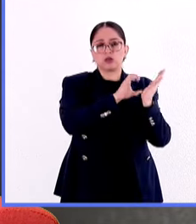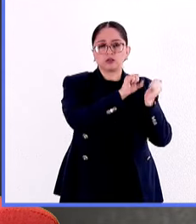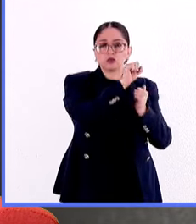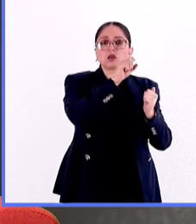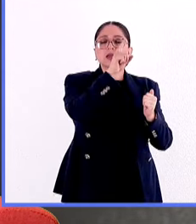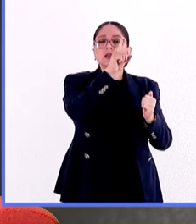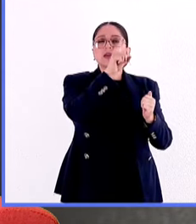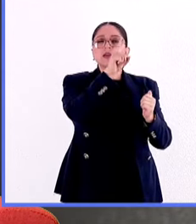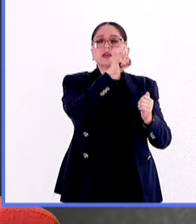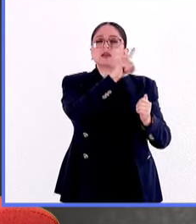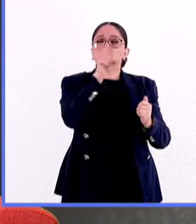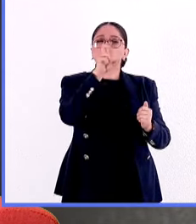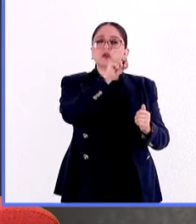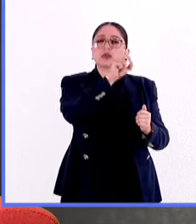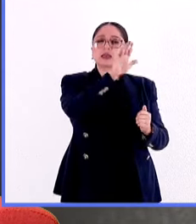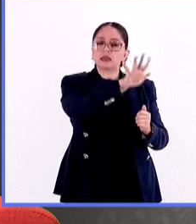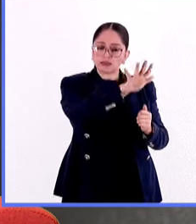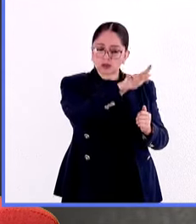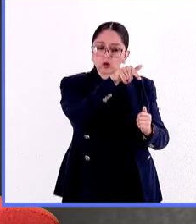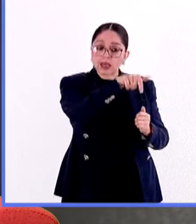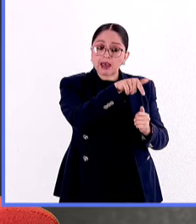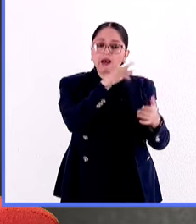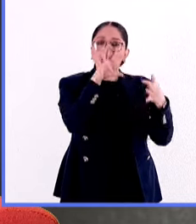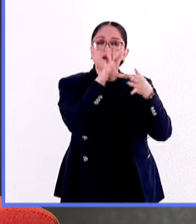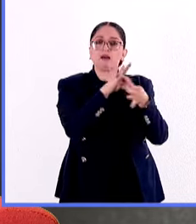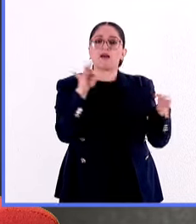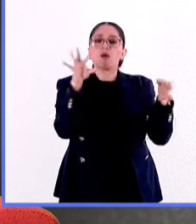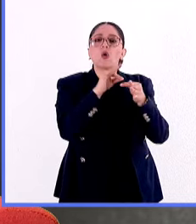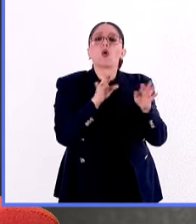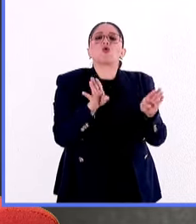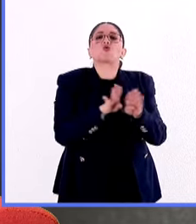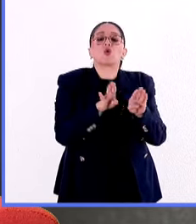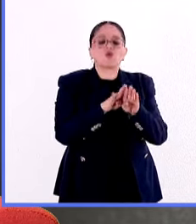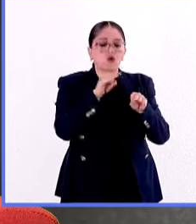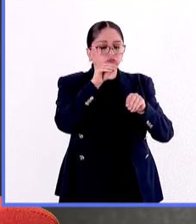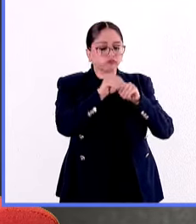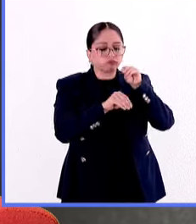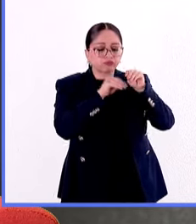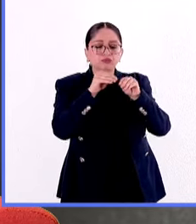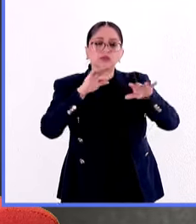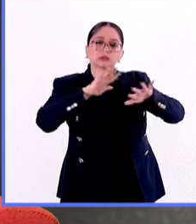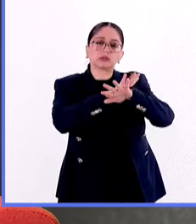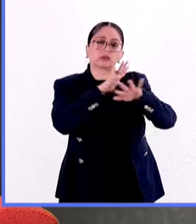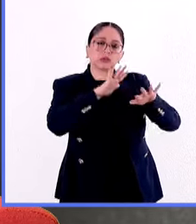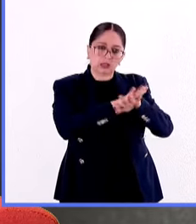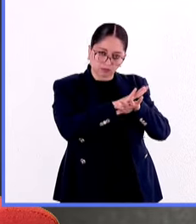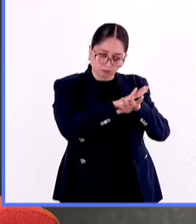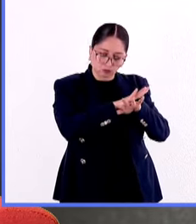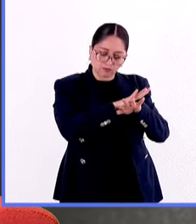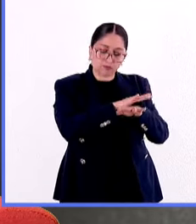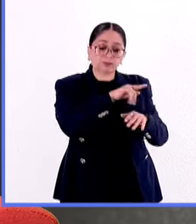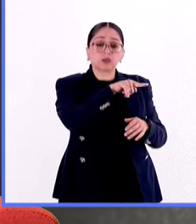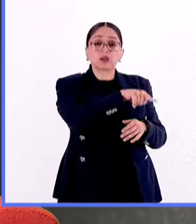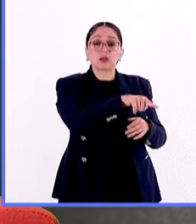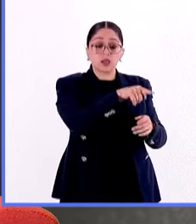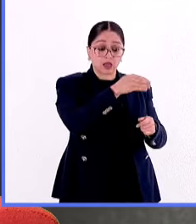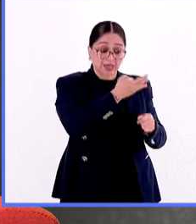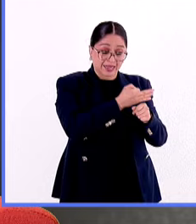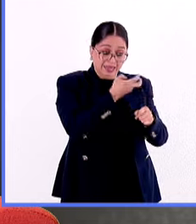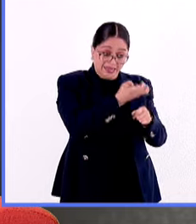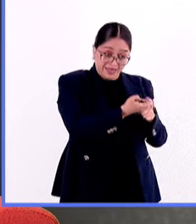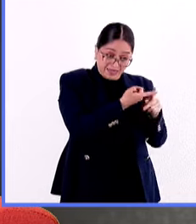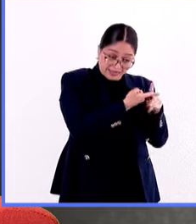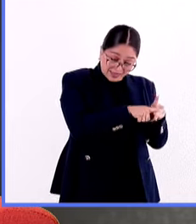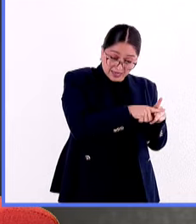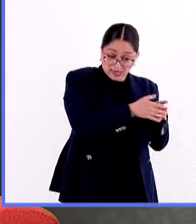135 es el que establece cómo se deben realizar esas modificaciones y desde esa fecha hasta el día